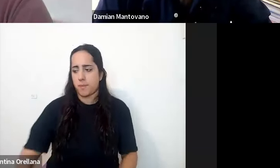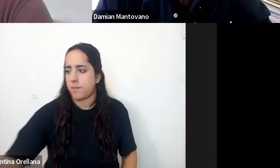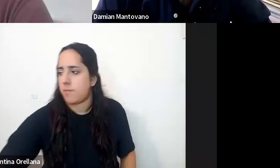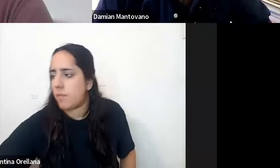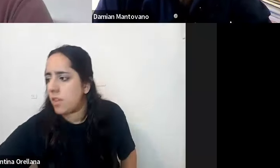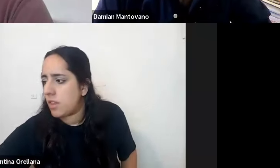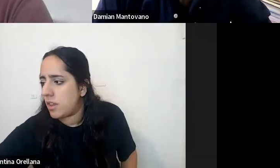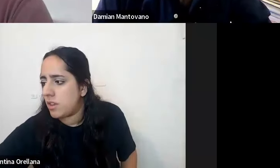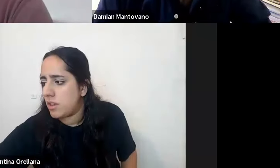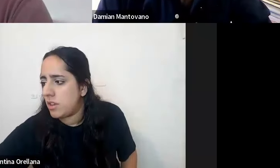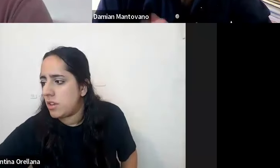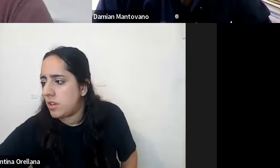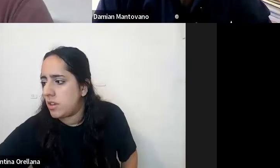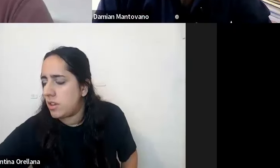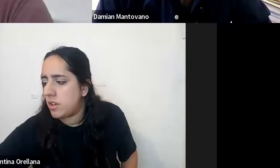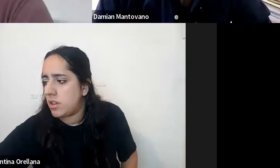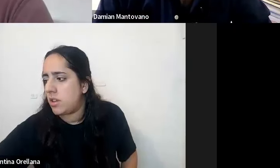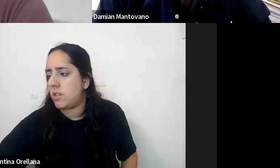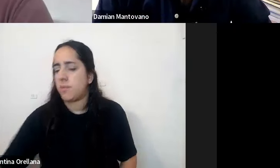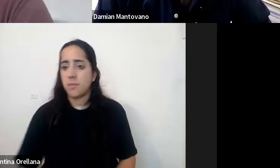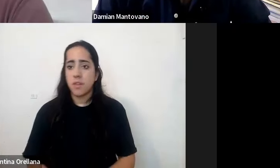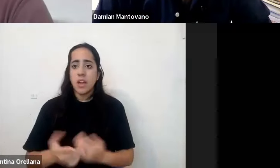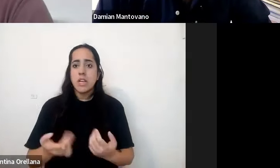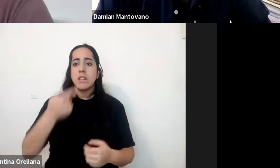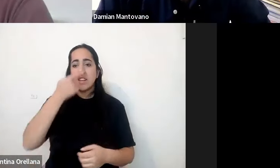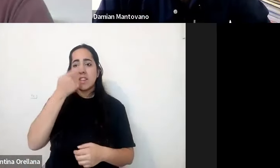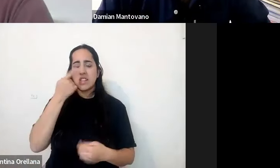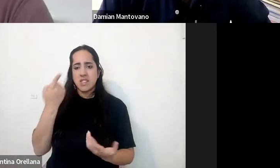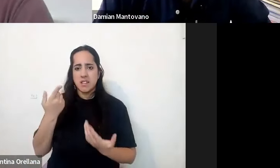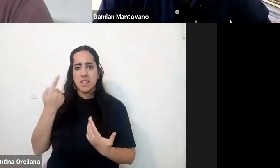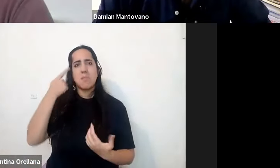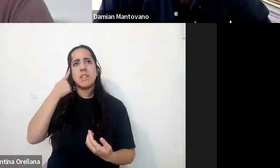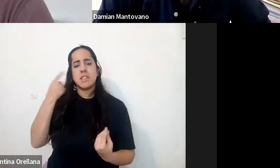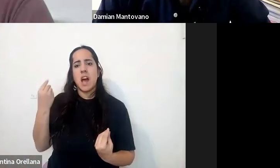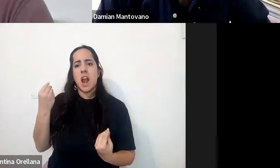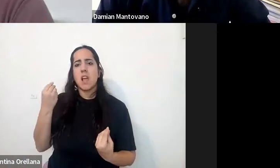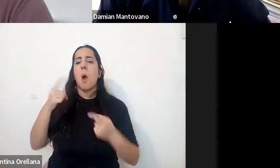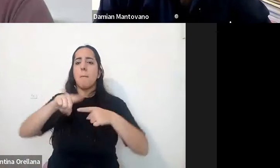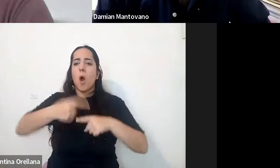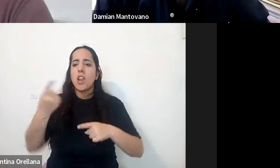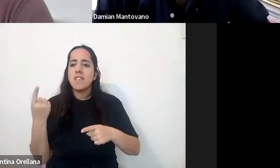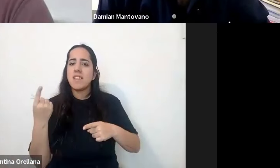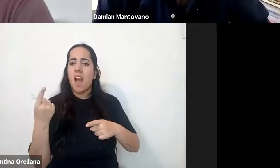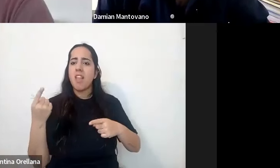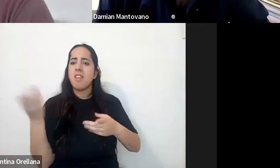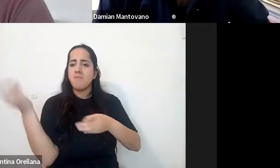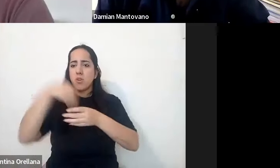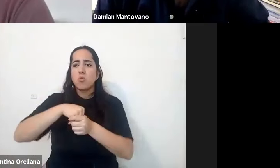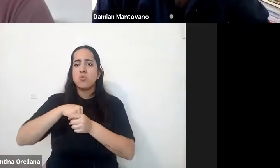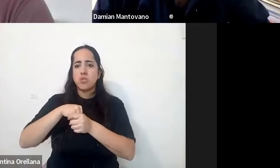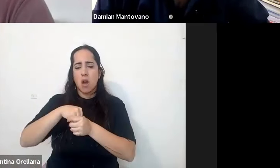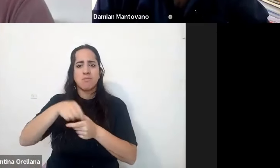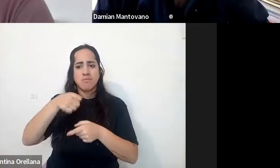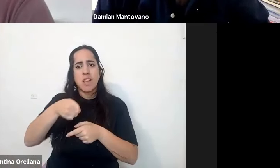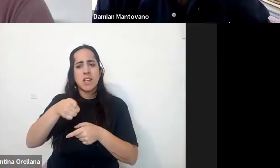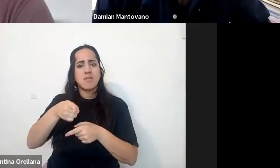entonces es interesante ver cómo las políticas de inclusión educativa van reconfigurando el campo de